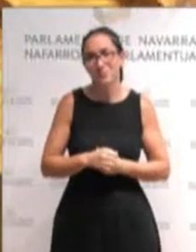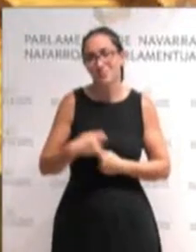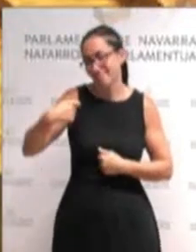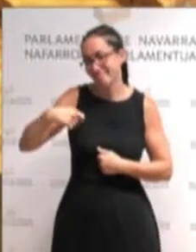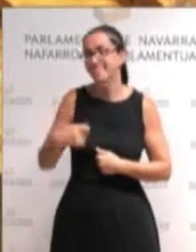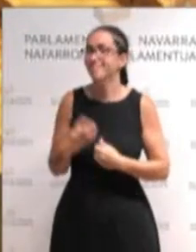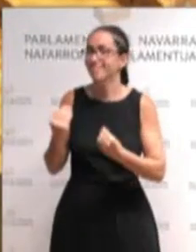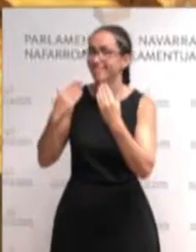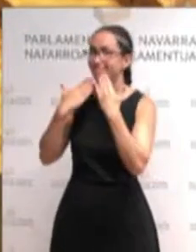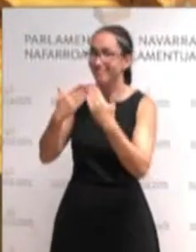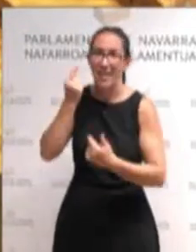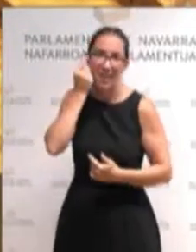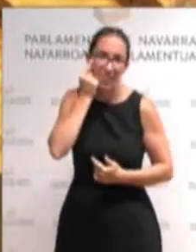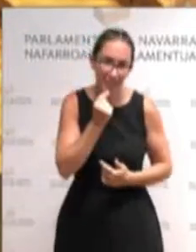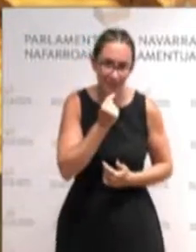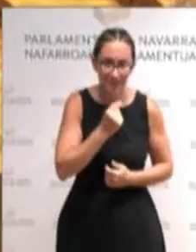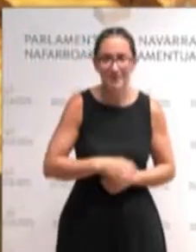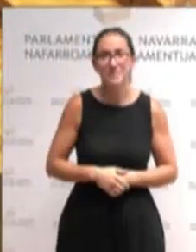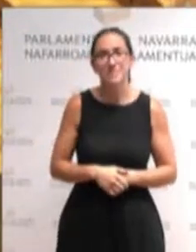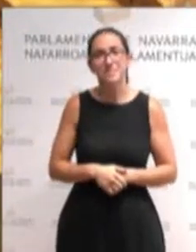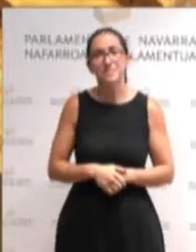silencio señorías